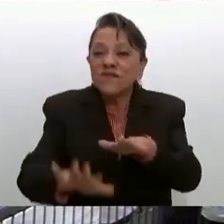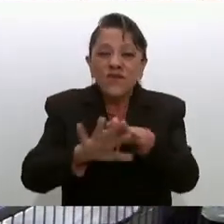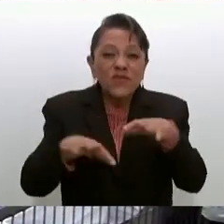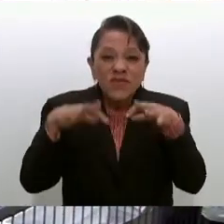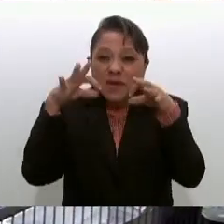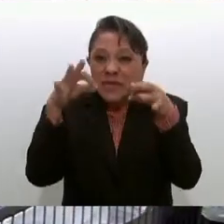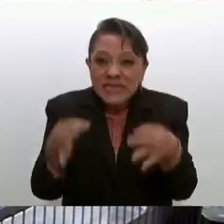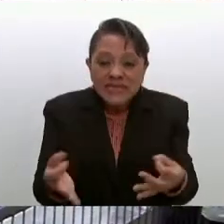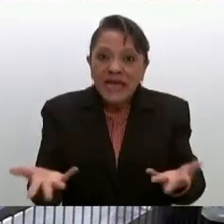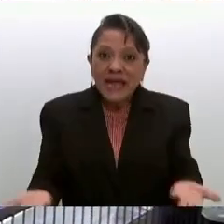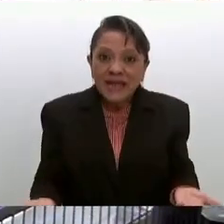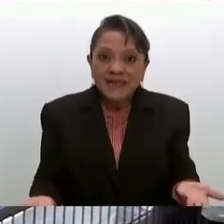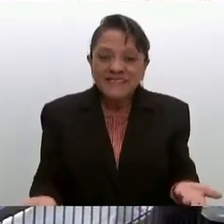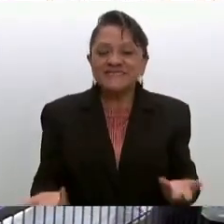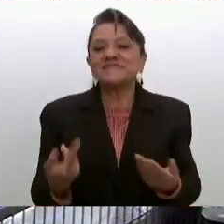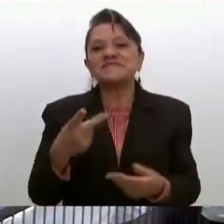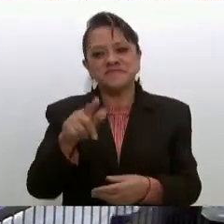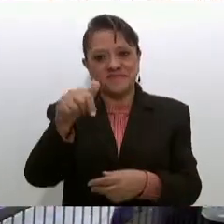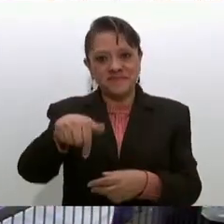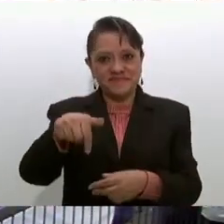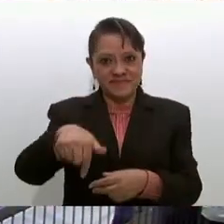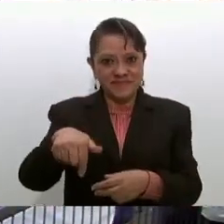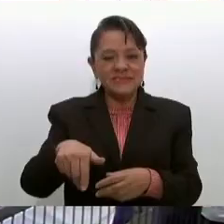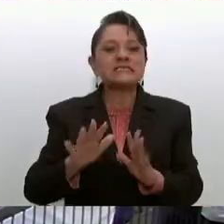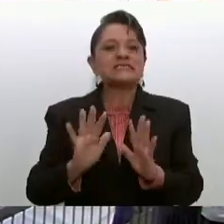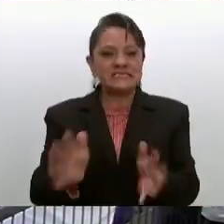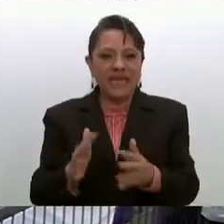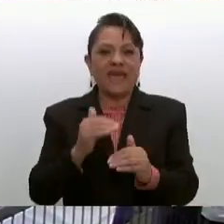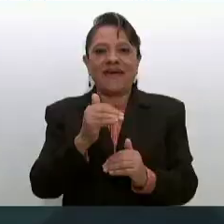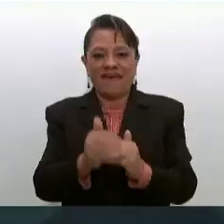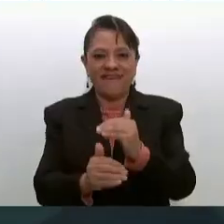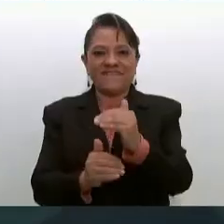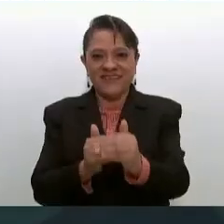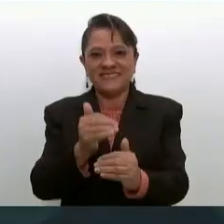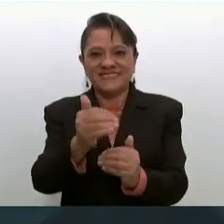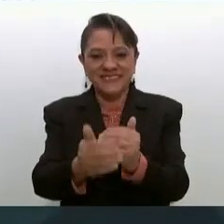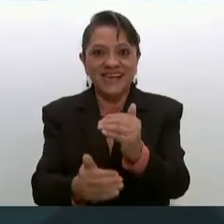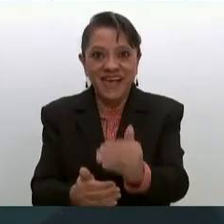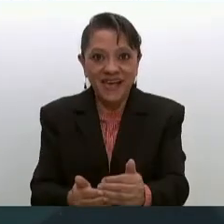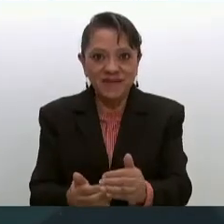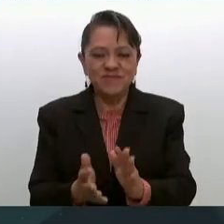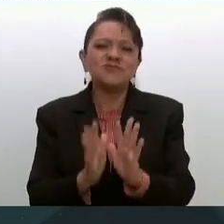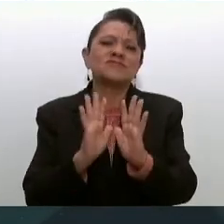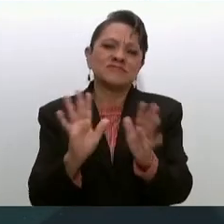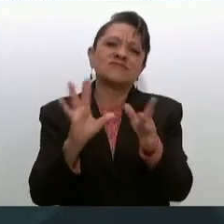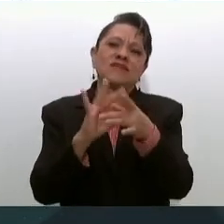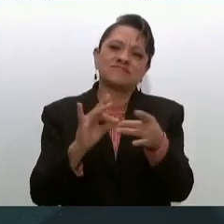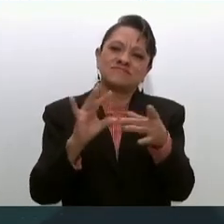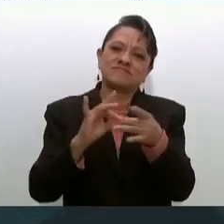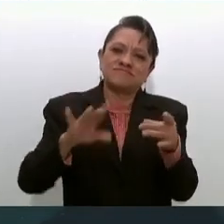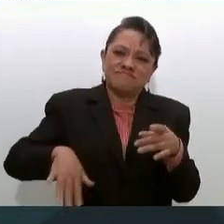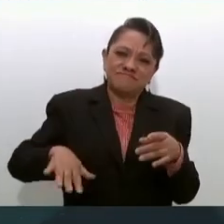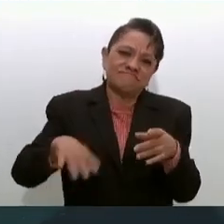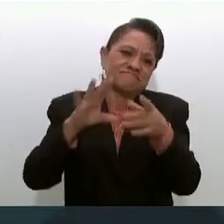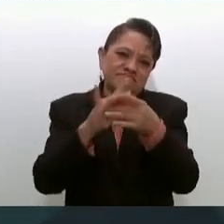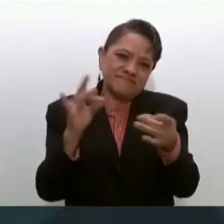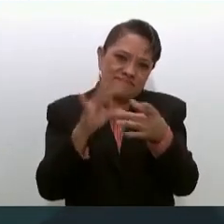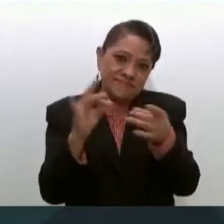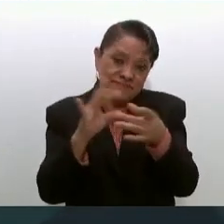aquí hemos avanzado ya se explicó estamos